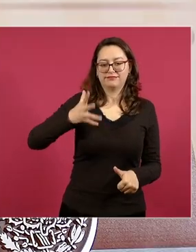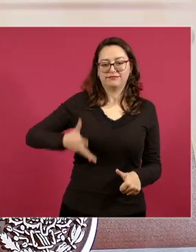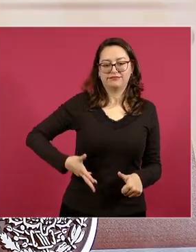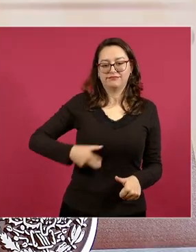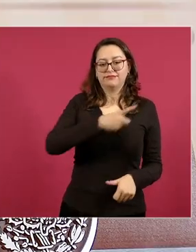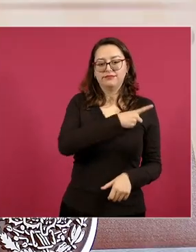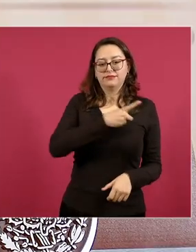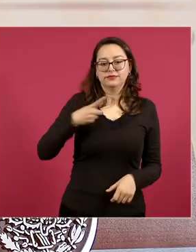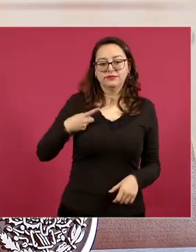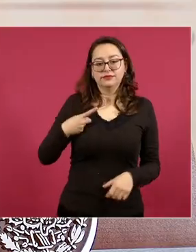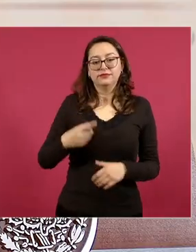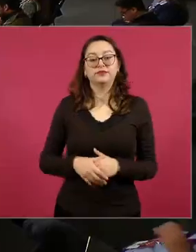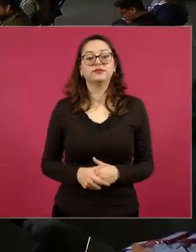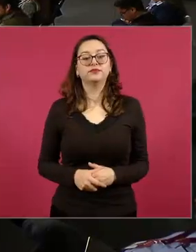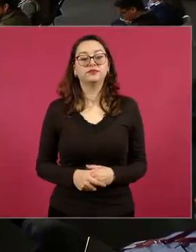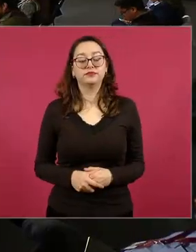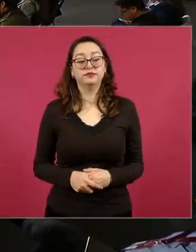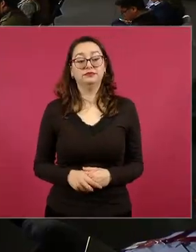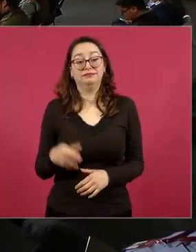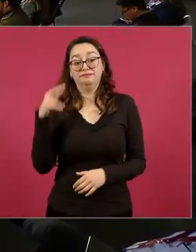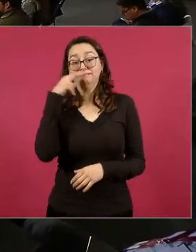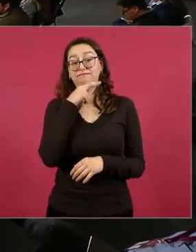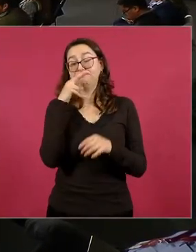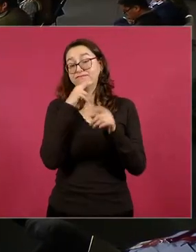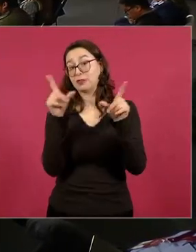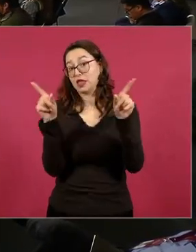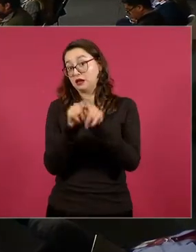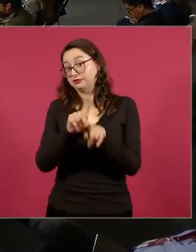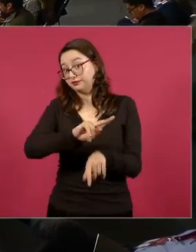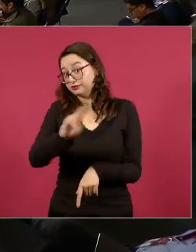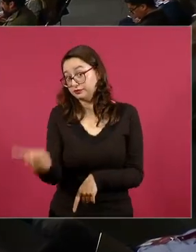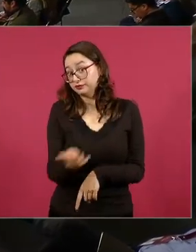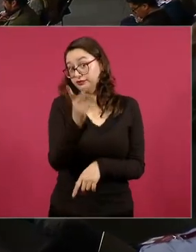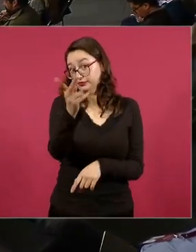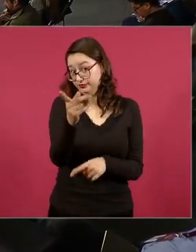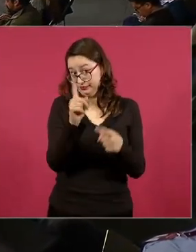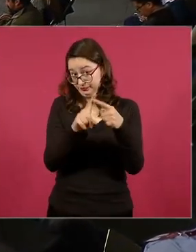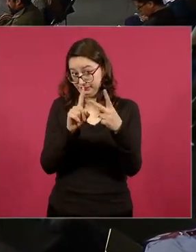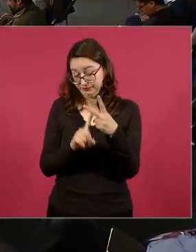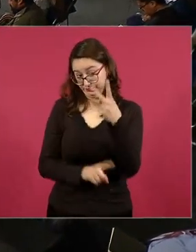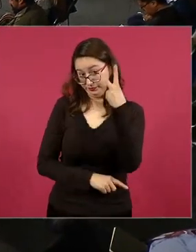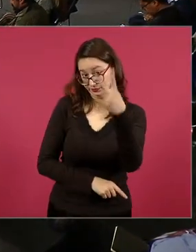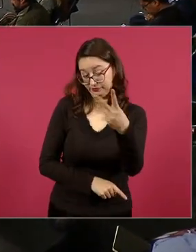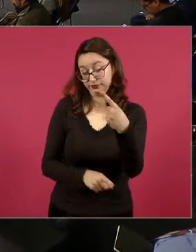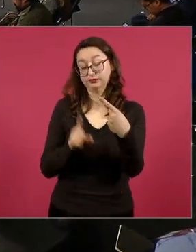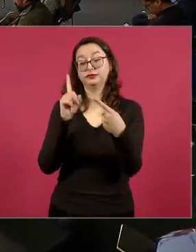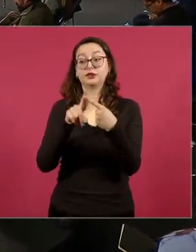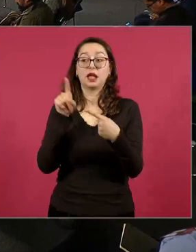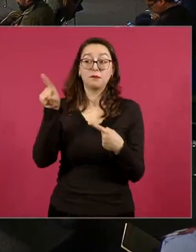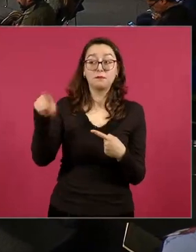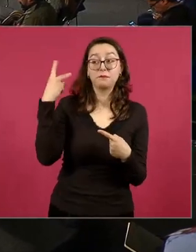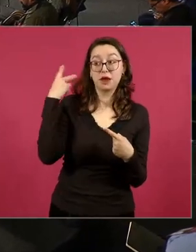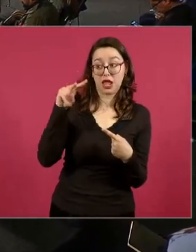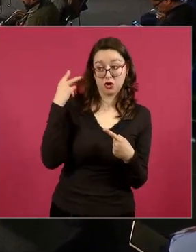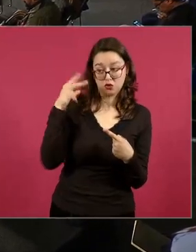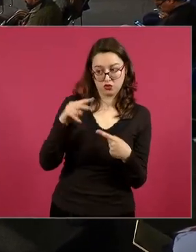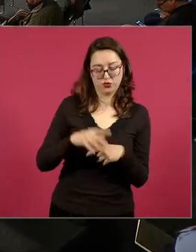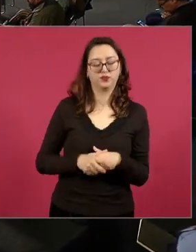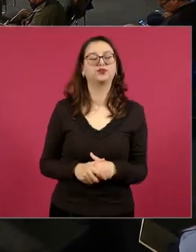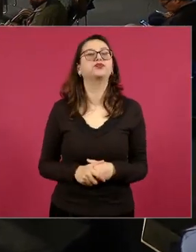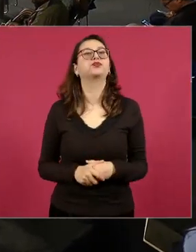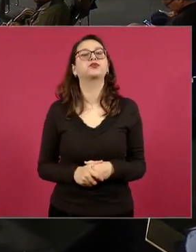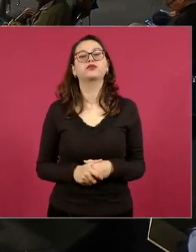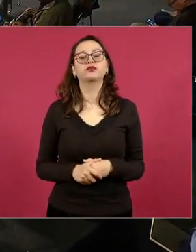ya muy rápido dos temas rápidamente presidente que tienen que ver con veracruzanos o veracruz uno que nos comente después de que le comentó una